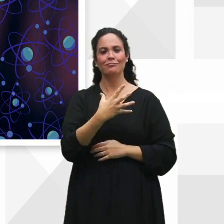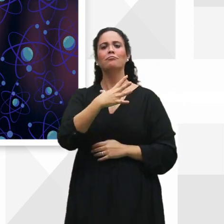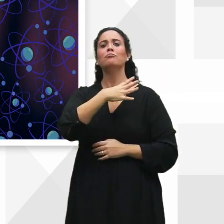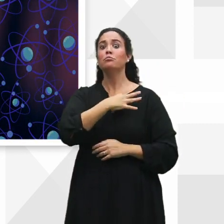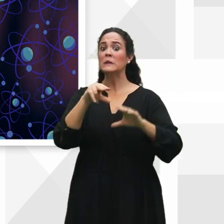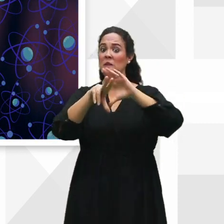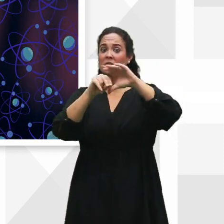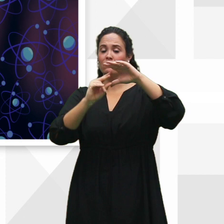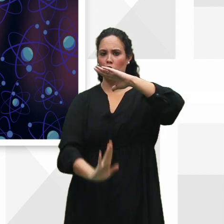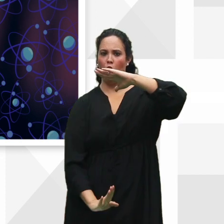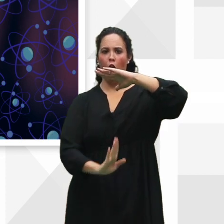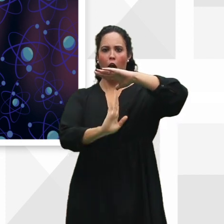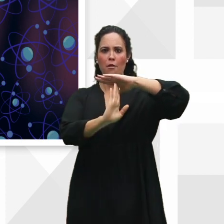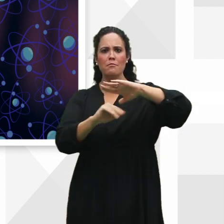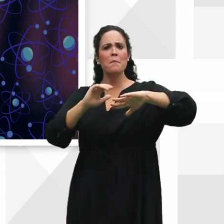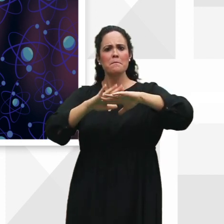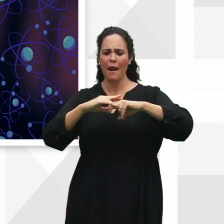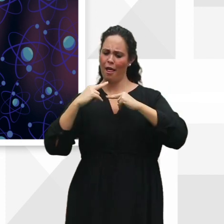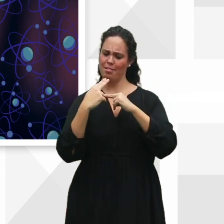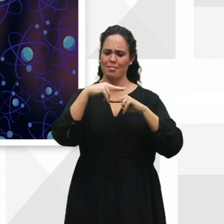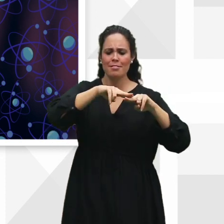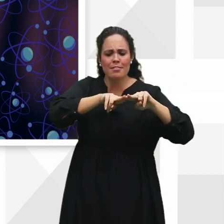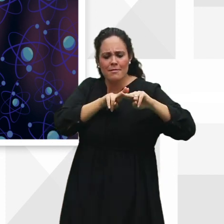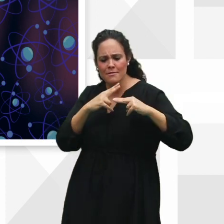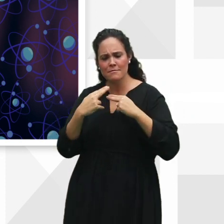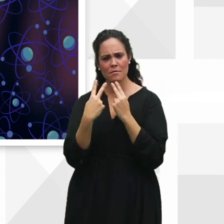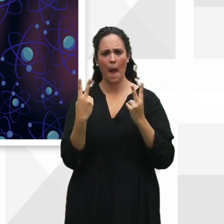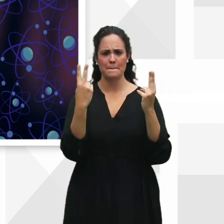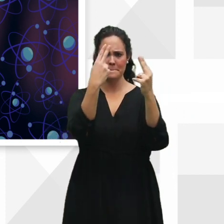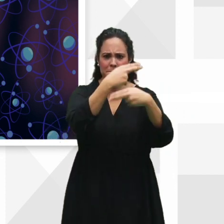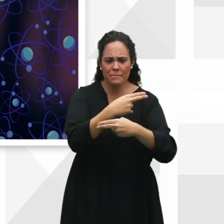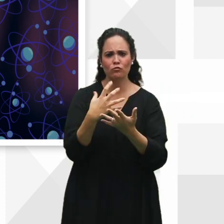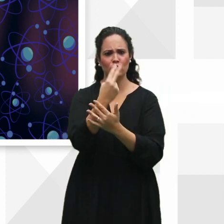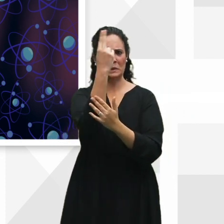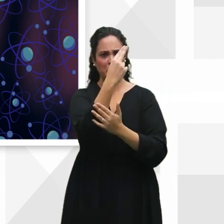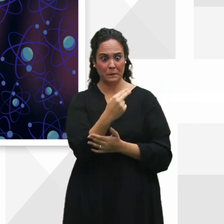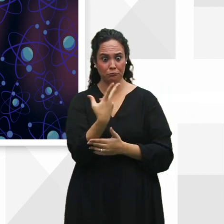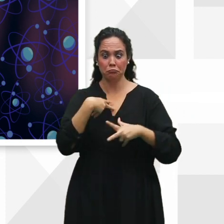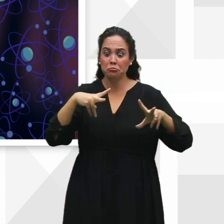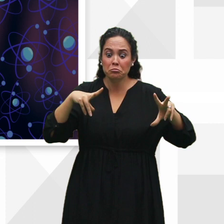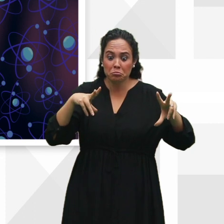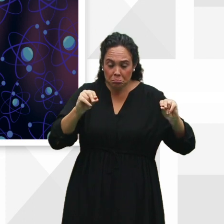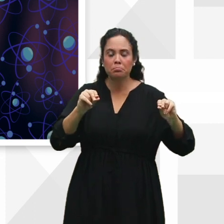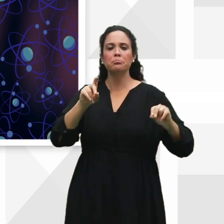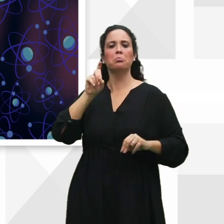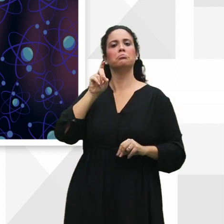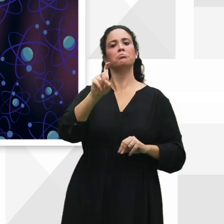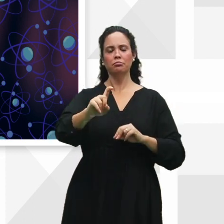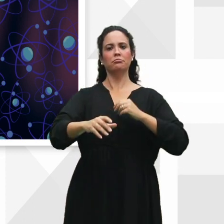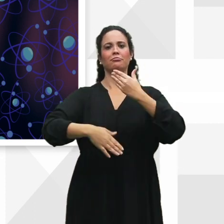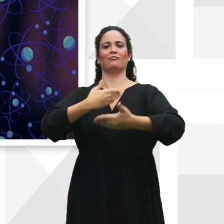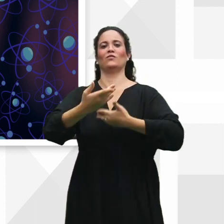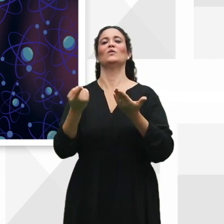vídeo para dedicar el rato que necesitéis a construir vuestras moléculas. Una vez hechas las moléculas, volver al vídeo dándole de nuevo al play.